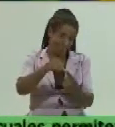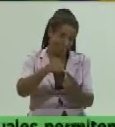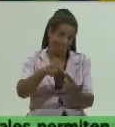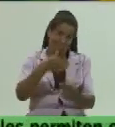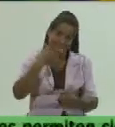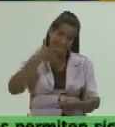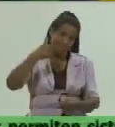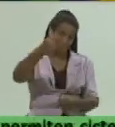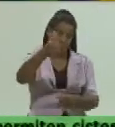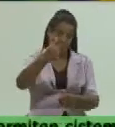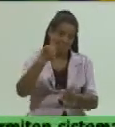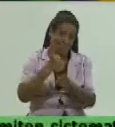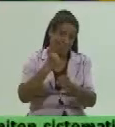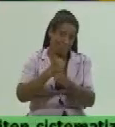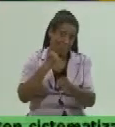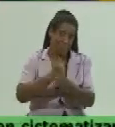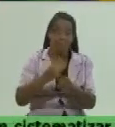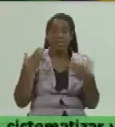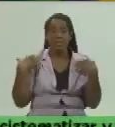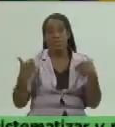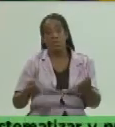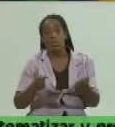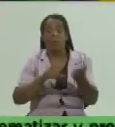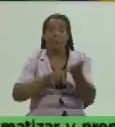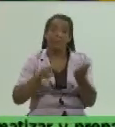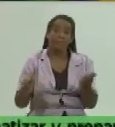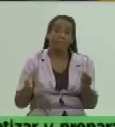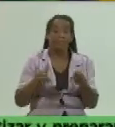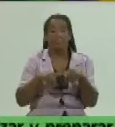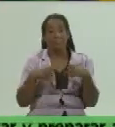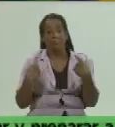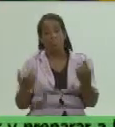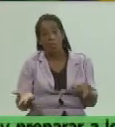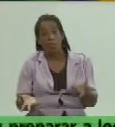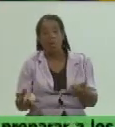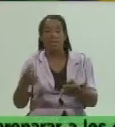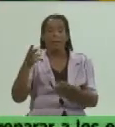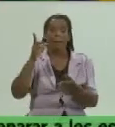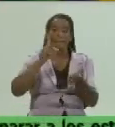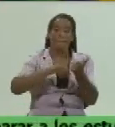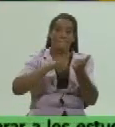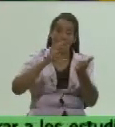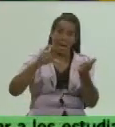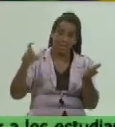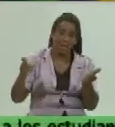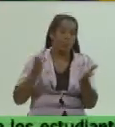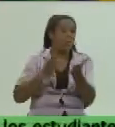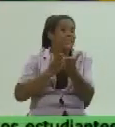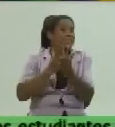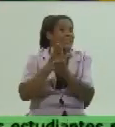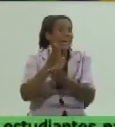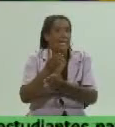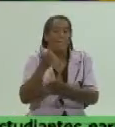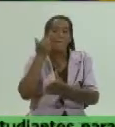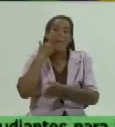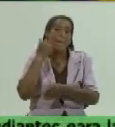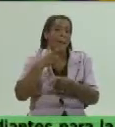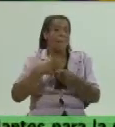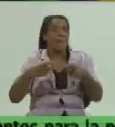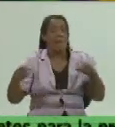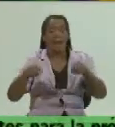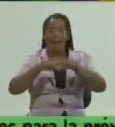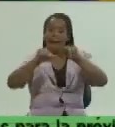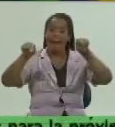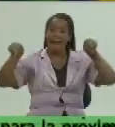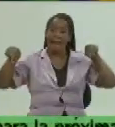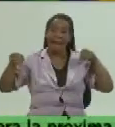toda la dirección de la provincia encabezado por el partido en seguir incrementando no solo las áreas sino también